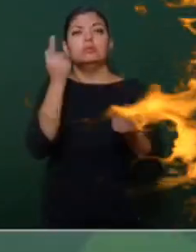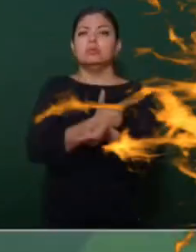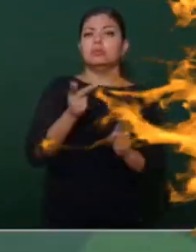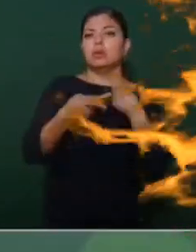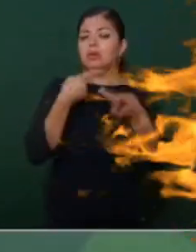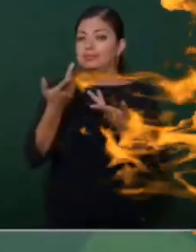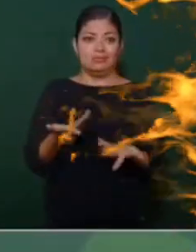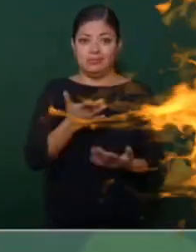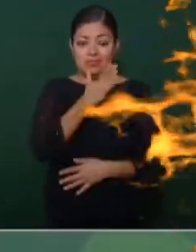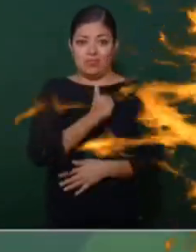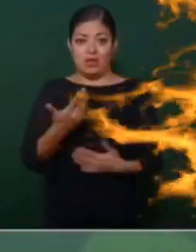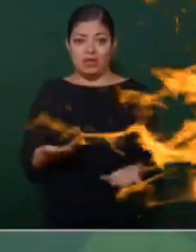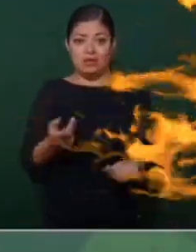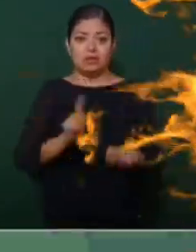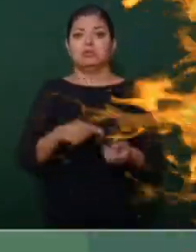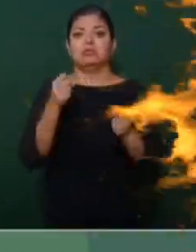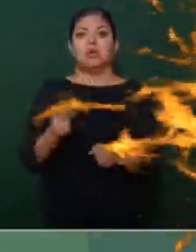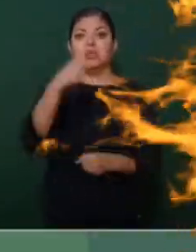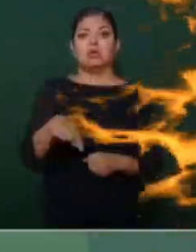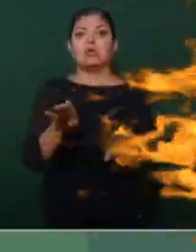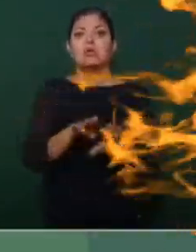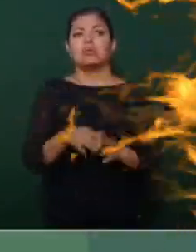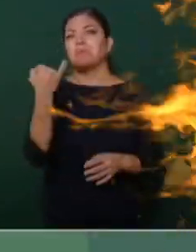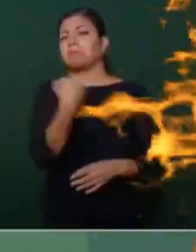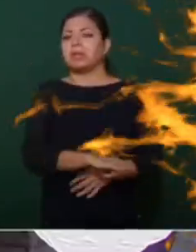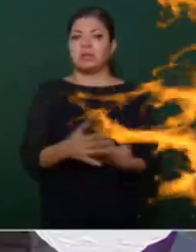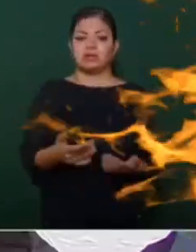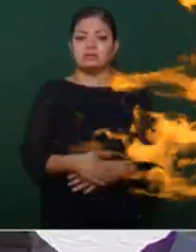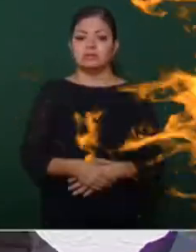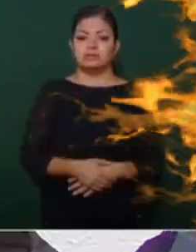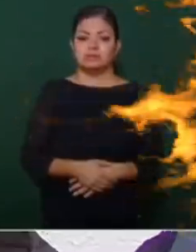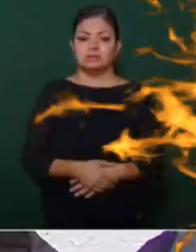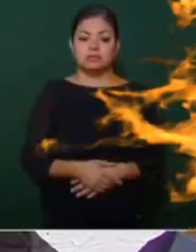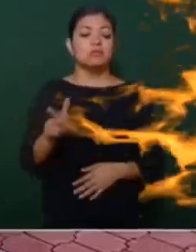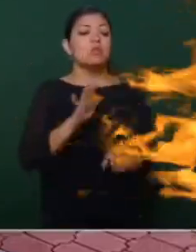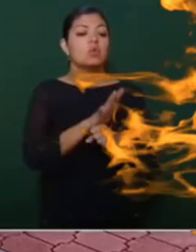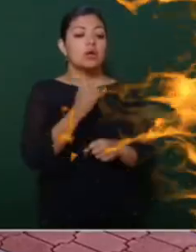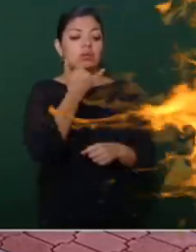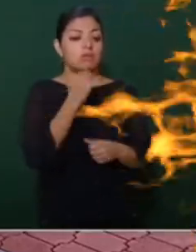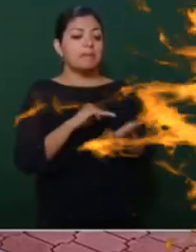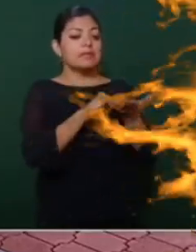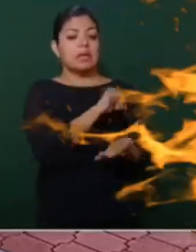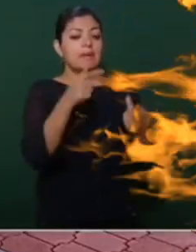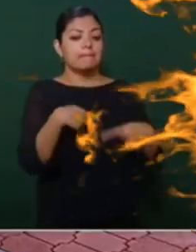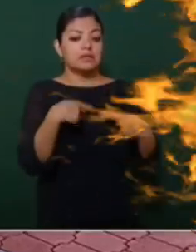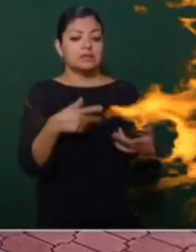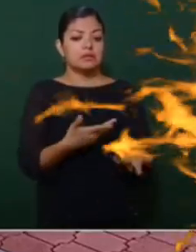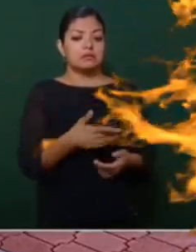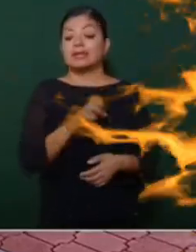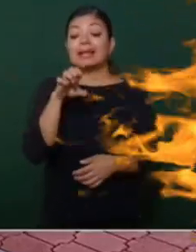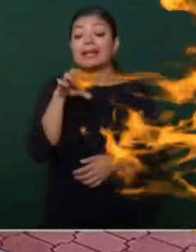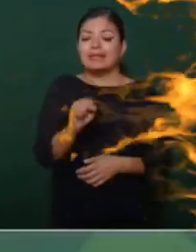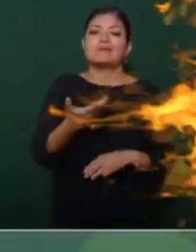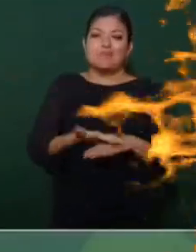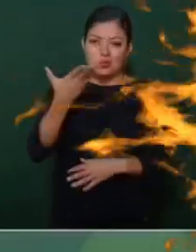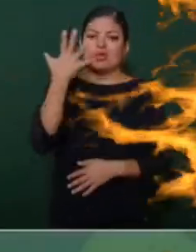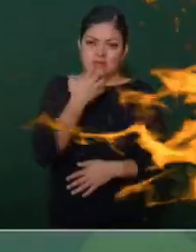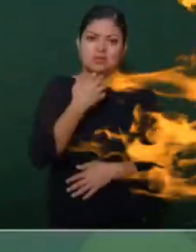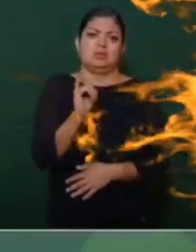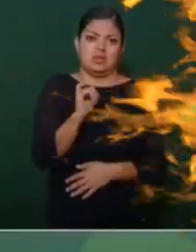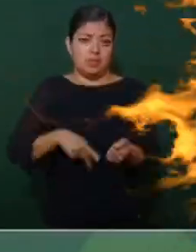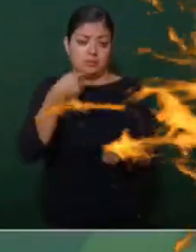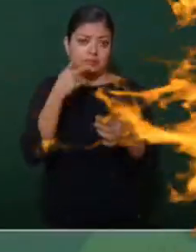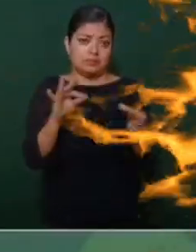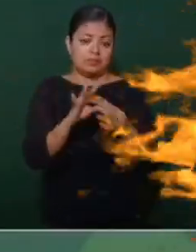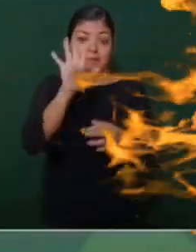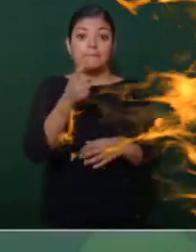y cualquiera nos podría ningunear. ¿Cuál sería este mensaje para las personas que pierden los cuatro claves? Que es muy lamentable lo